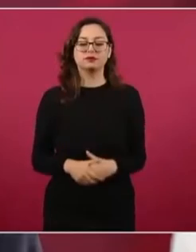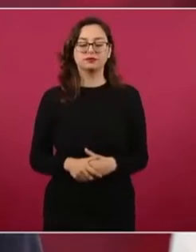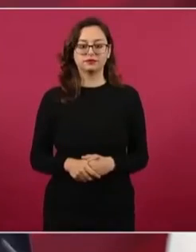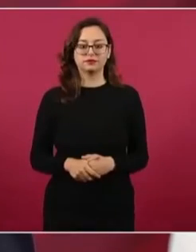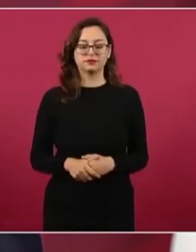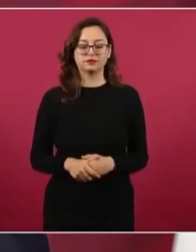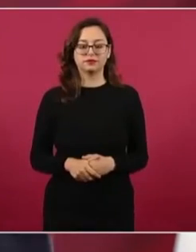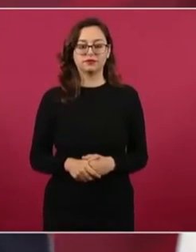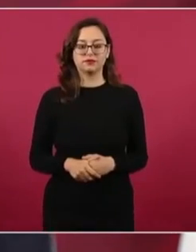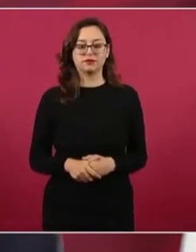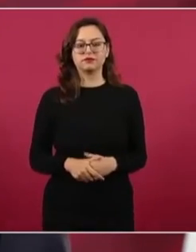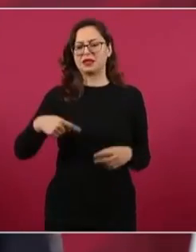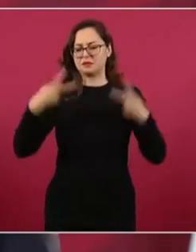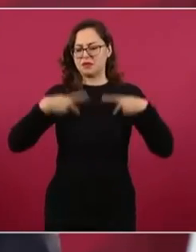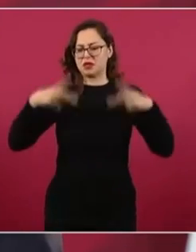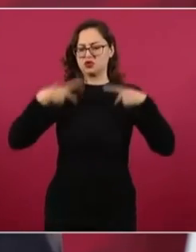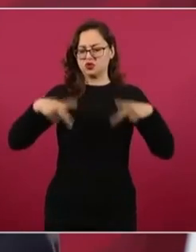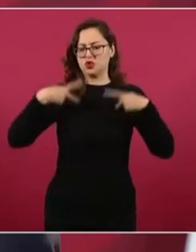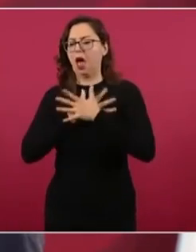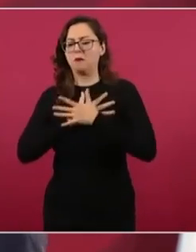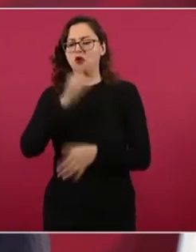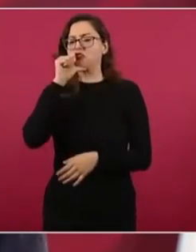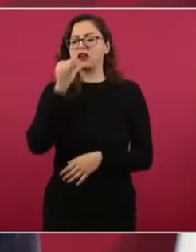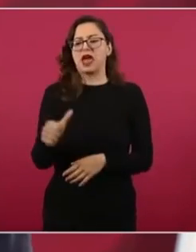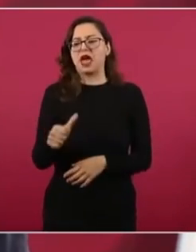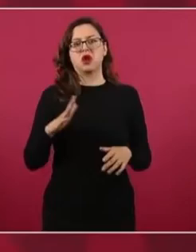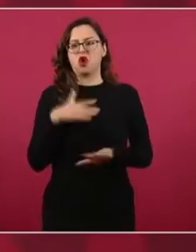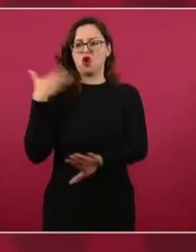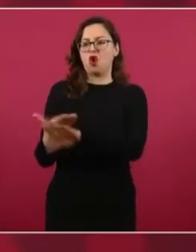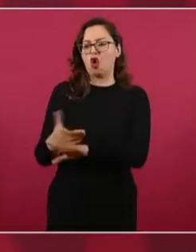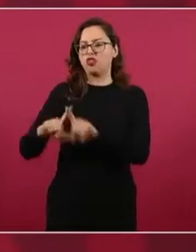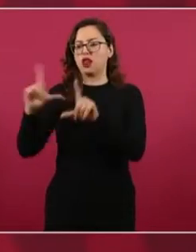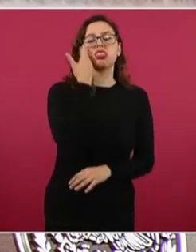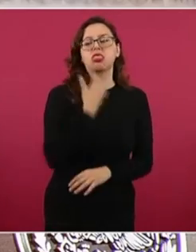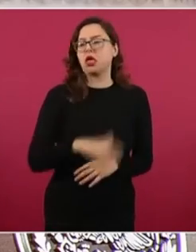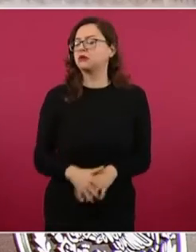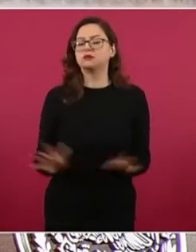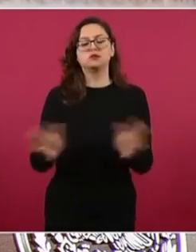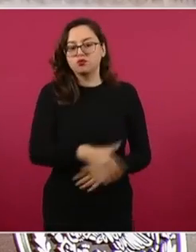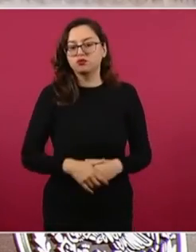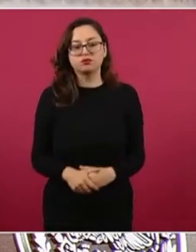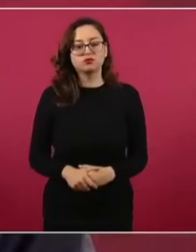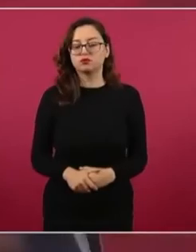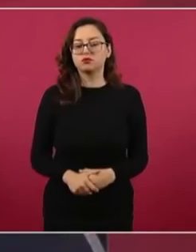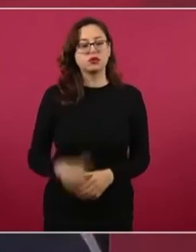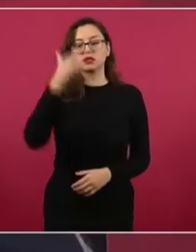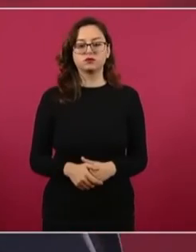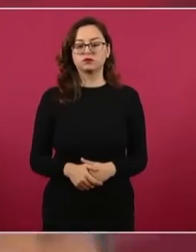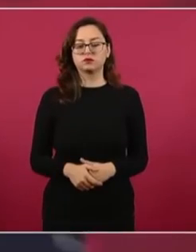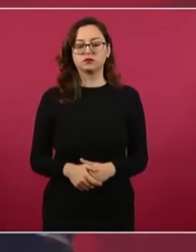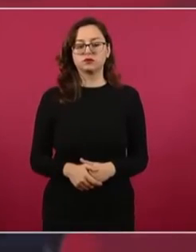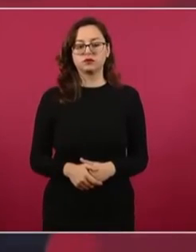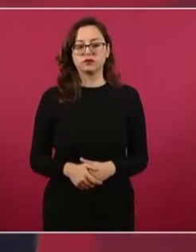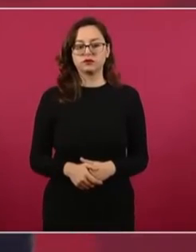tengan muchos lambiscones, vendepatria, que les aplauden en nuestro país. No tienen razón. No fue en vano